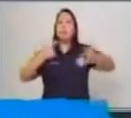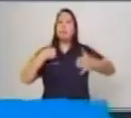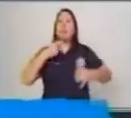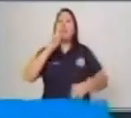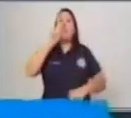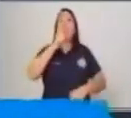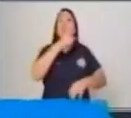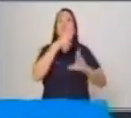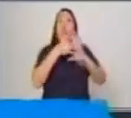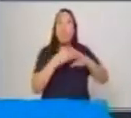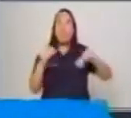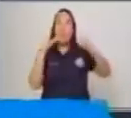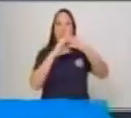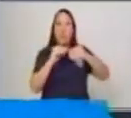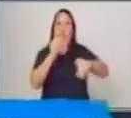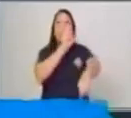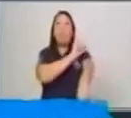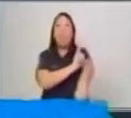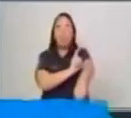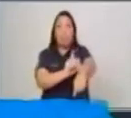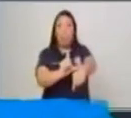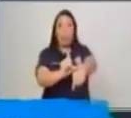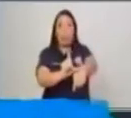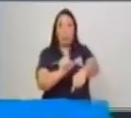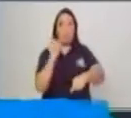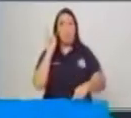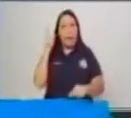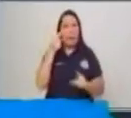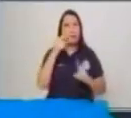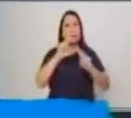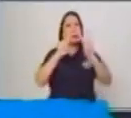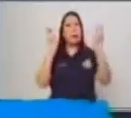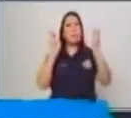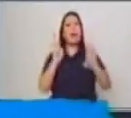que es la del pastorcito mentiroso.